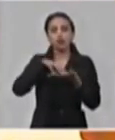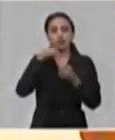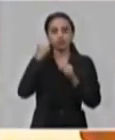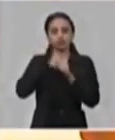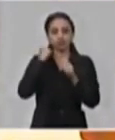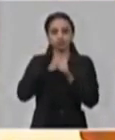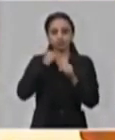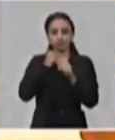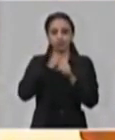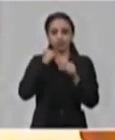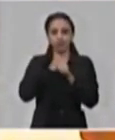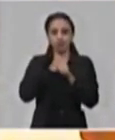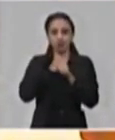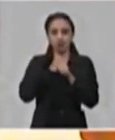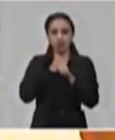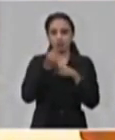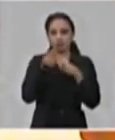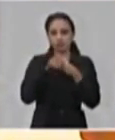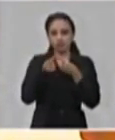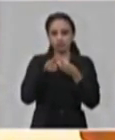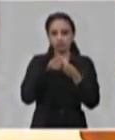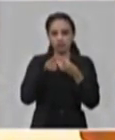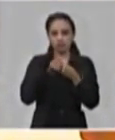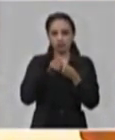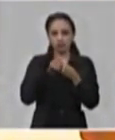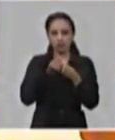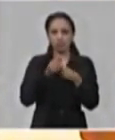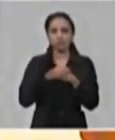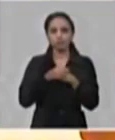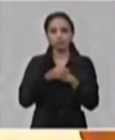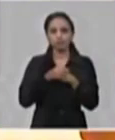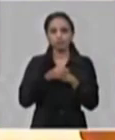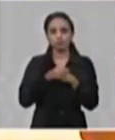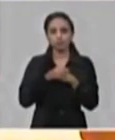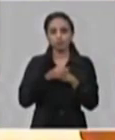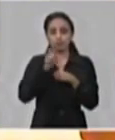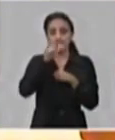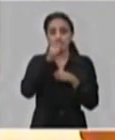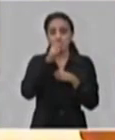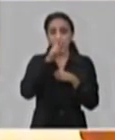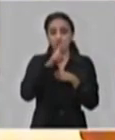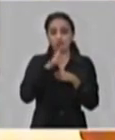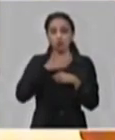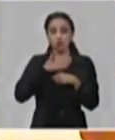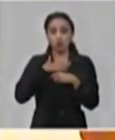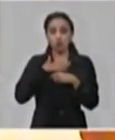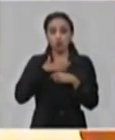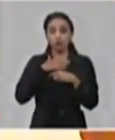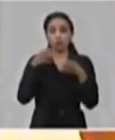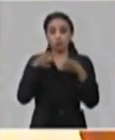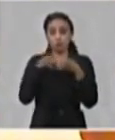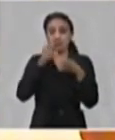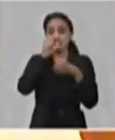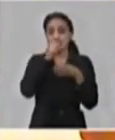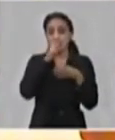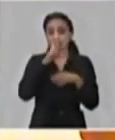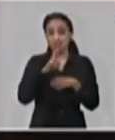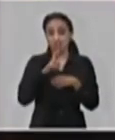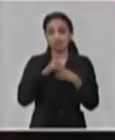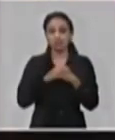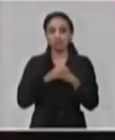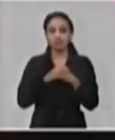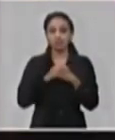trabajo en la cuadra. En ese empeño, los CDN, es decir, nuestros Comités de Defensa de la Revolución,